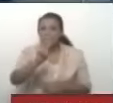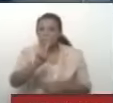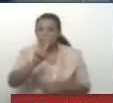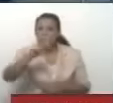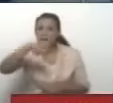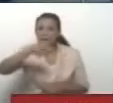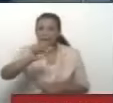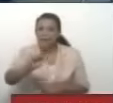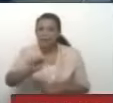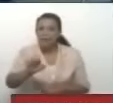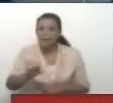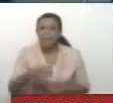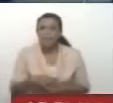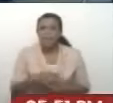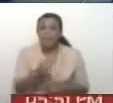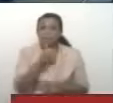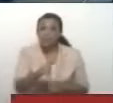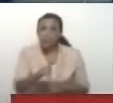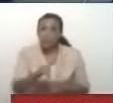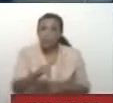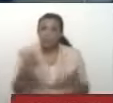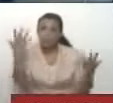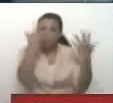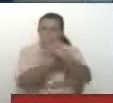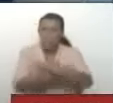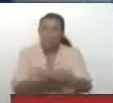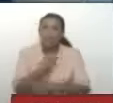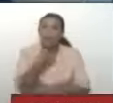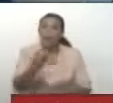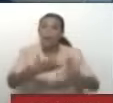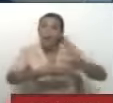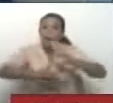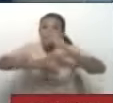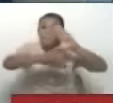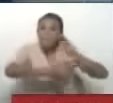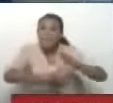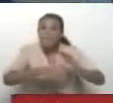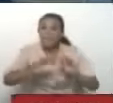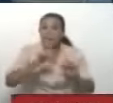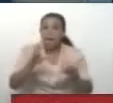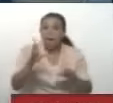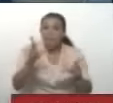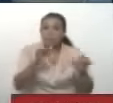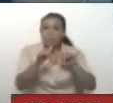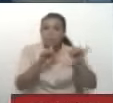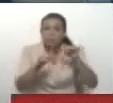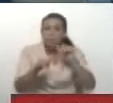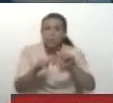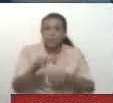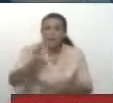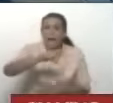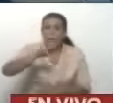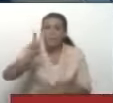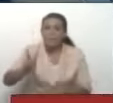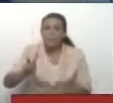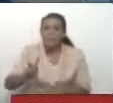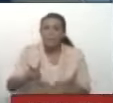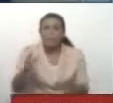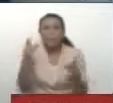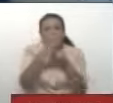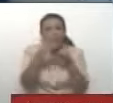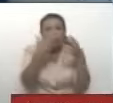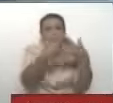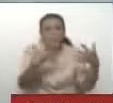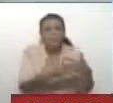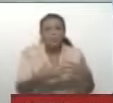Gobierno bolivariano denuncia tergiversación de la Voz de América y la agencia AP sobre palabras del presidente Nicolás Maduro.